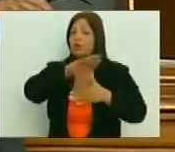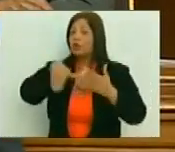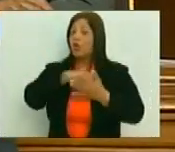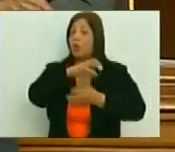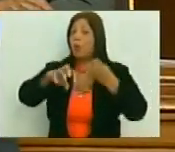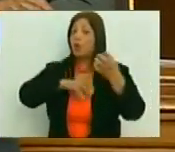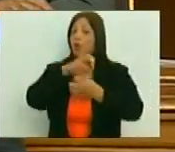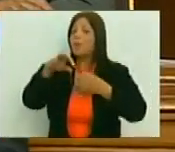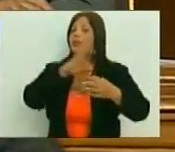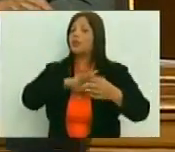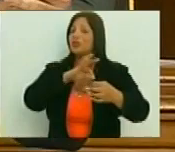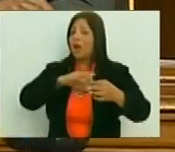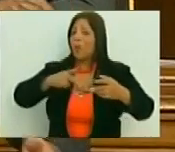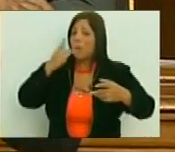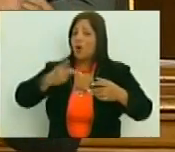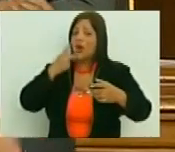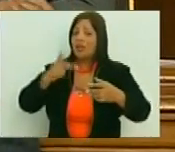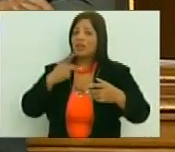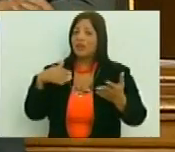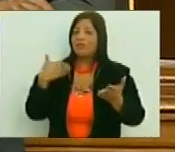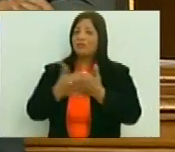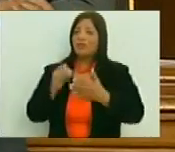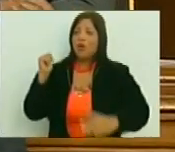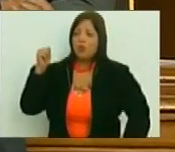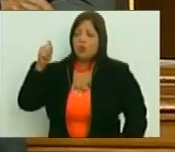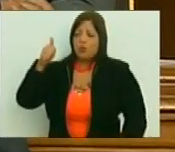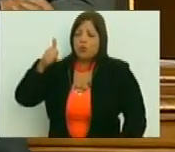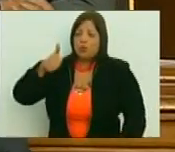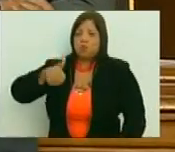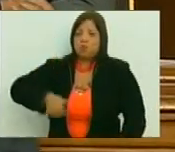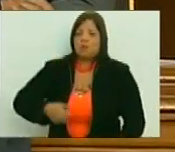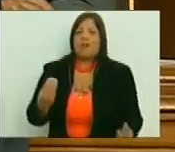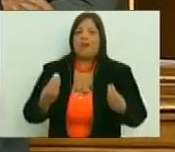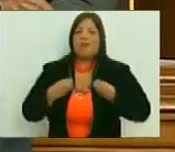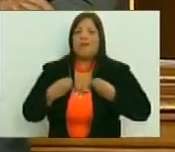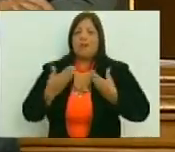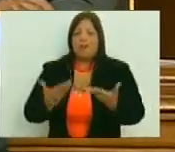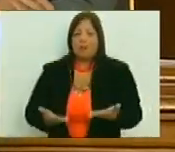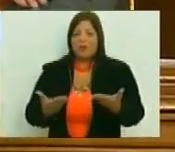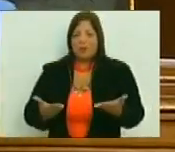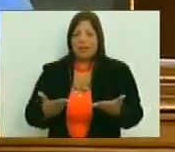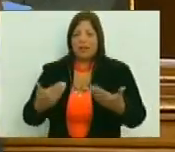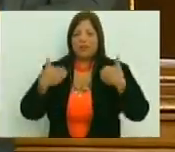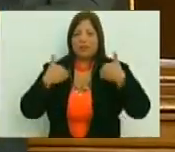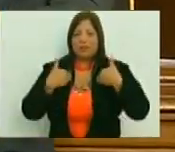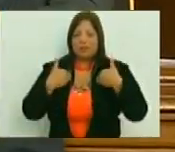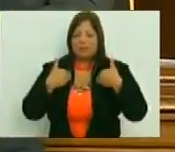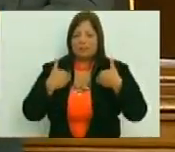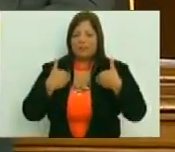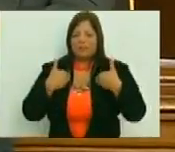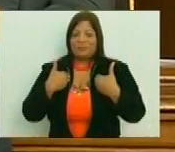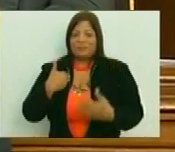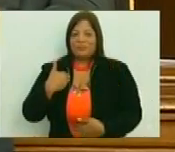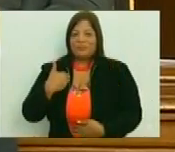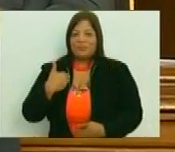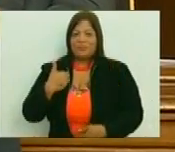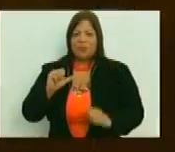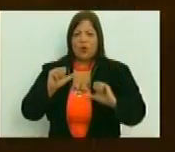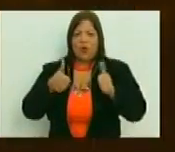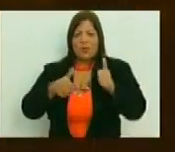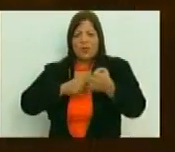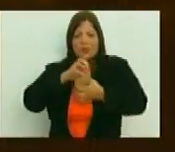problemas sociales y políticos que en vida y en la actualidad pues sufrimos. Comienza ese